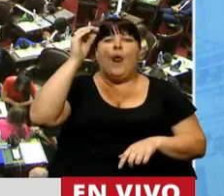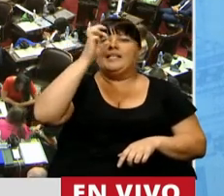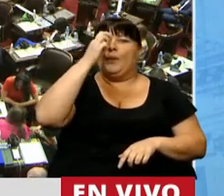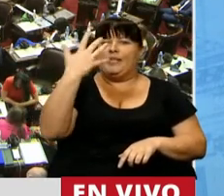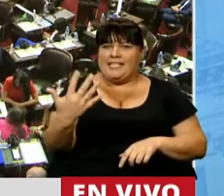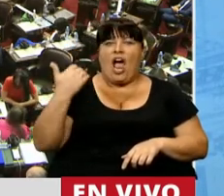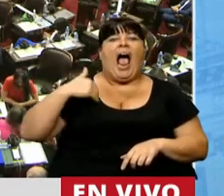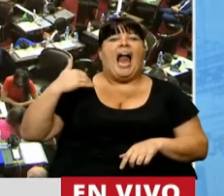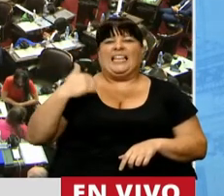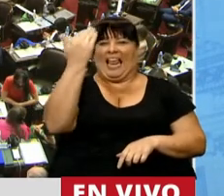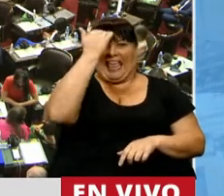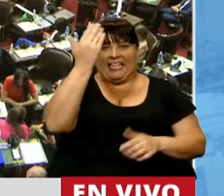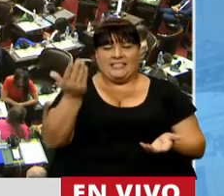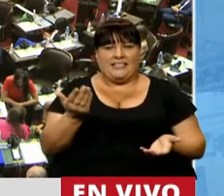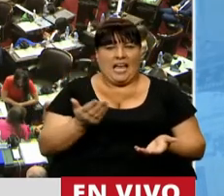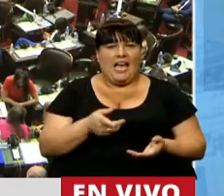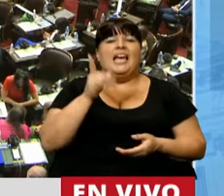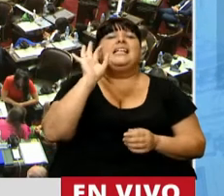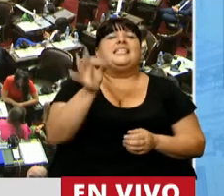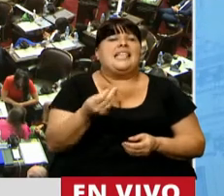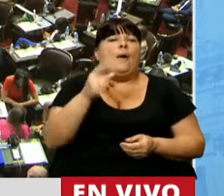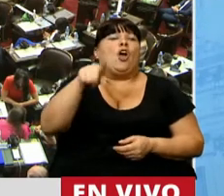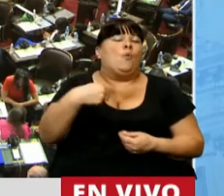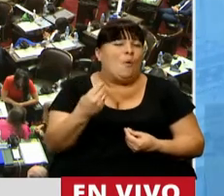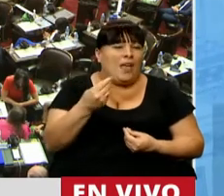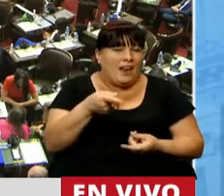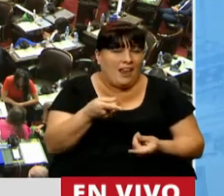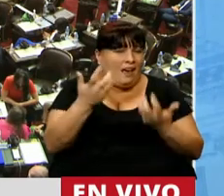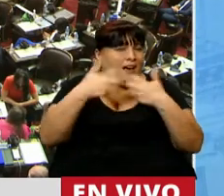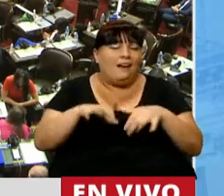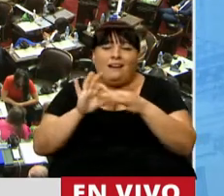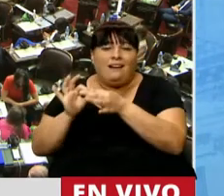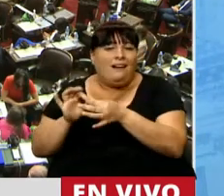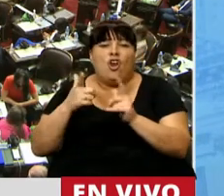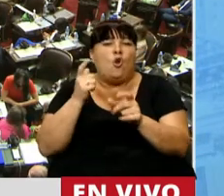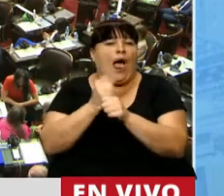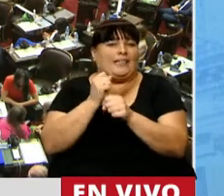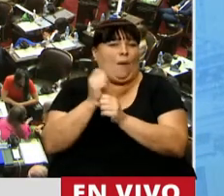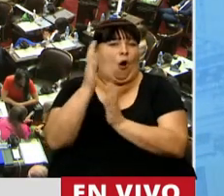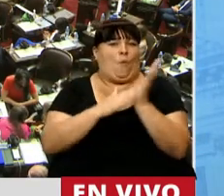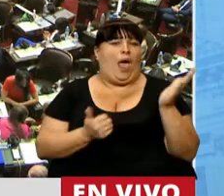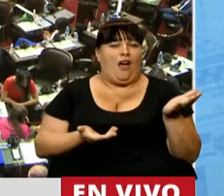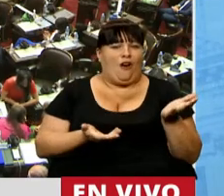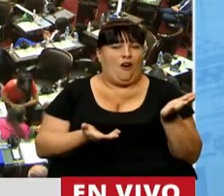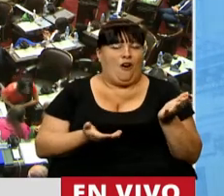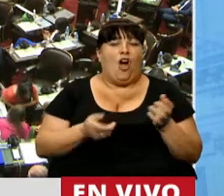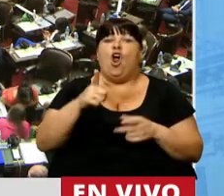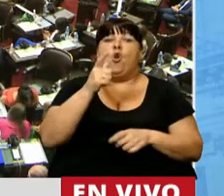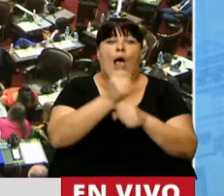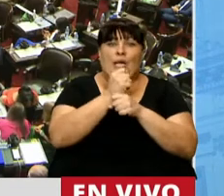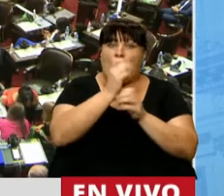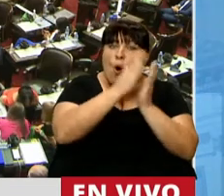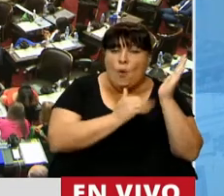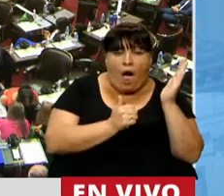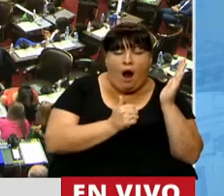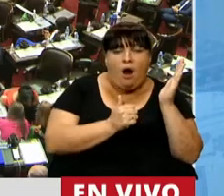25, Argentina 15. Y ¿saben qué se traduce esto, presidente? En que no hay empleo registrado. Y si no hay empleo